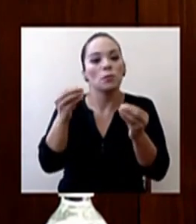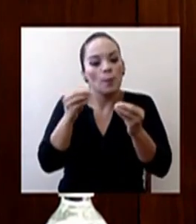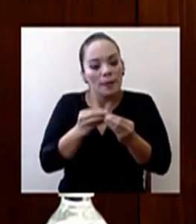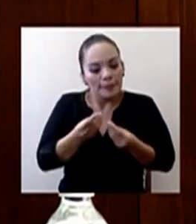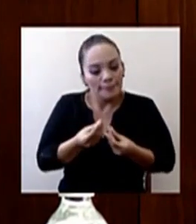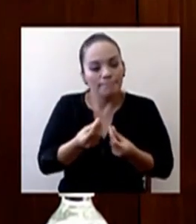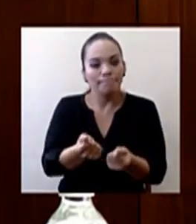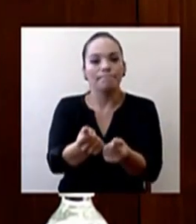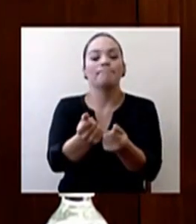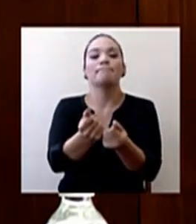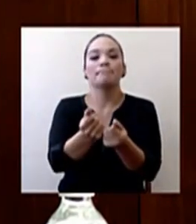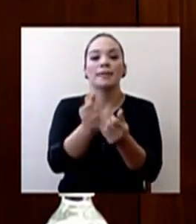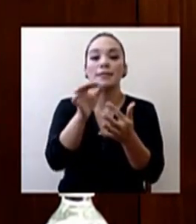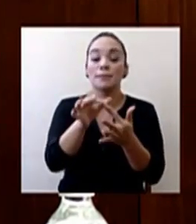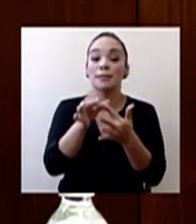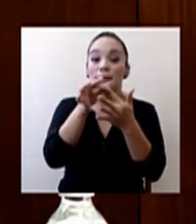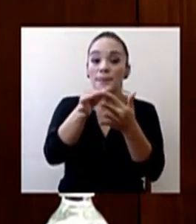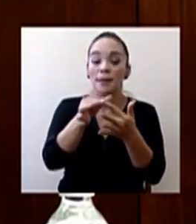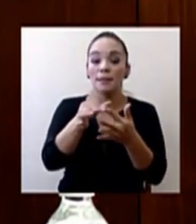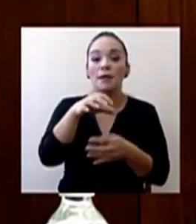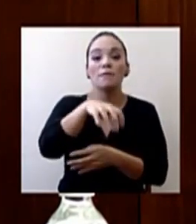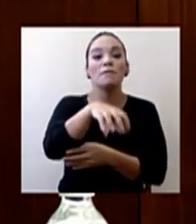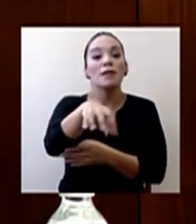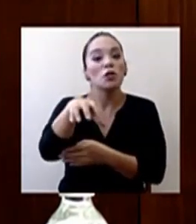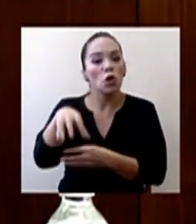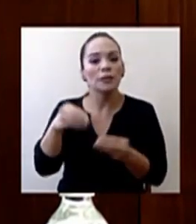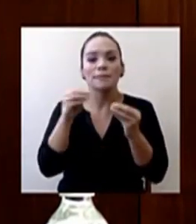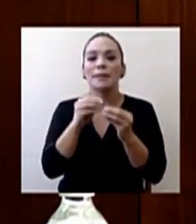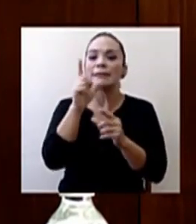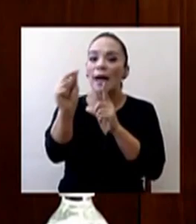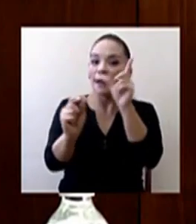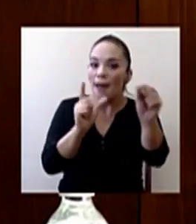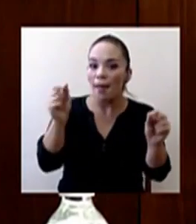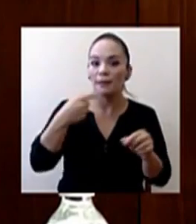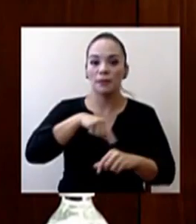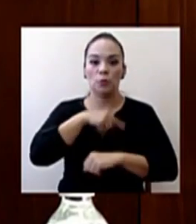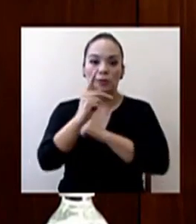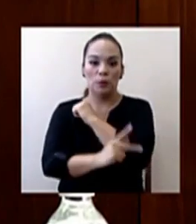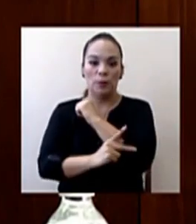más ágil, especialmente en las regiones más alejadas del país.